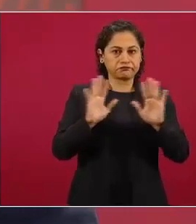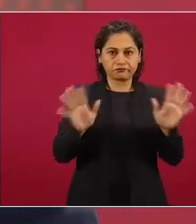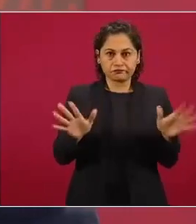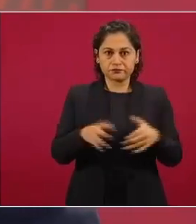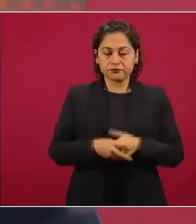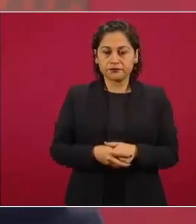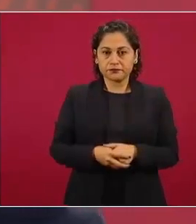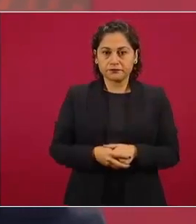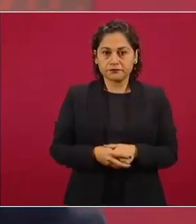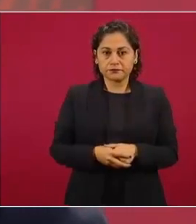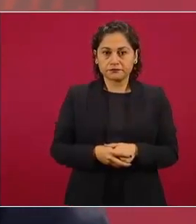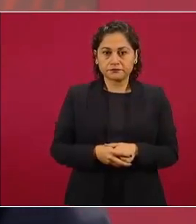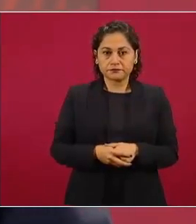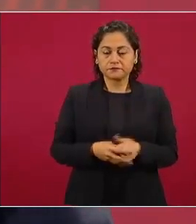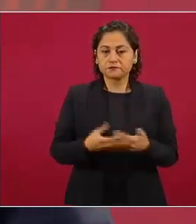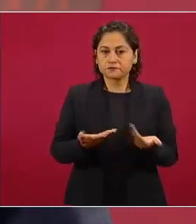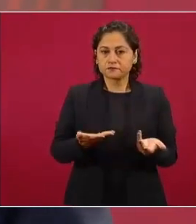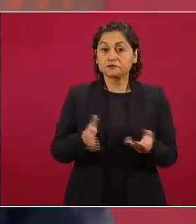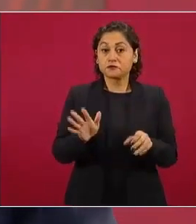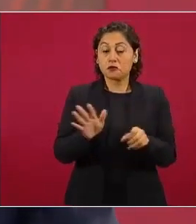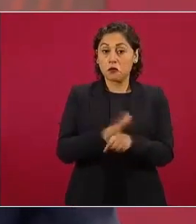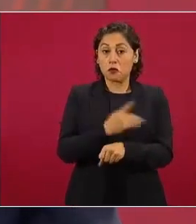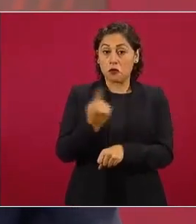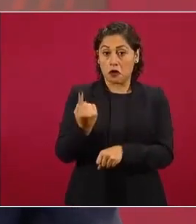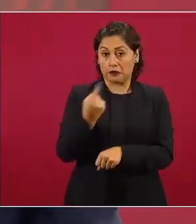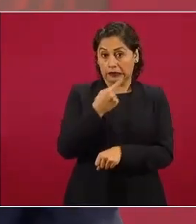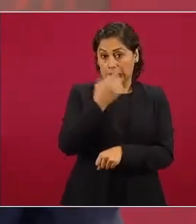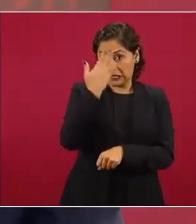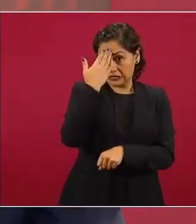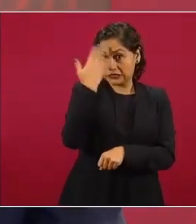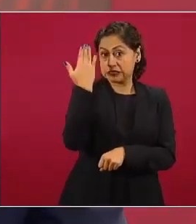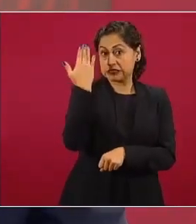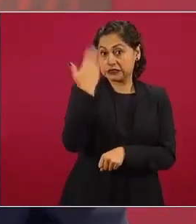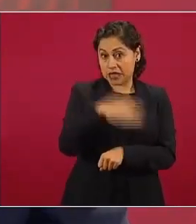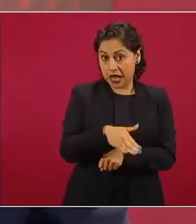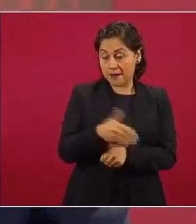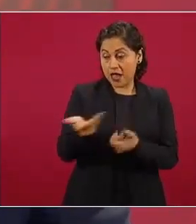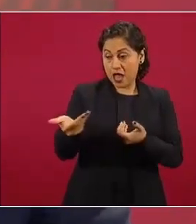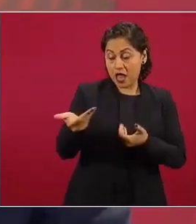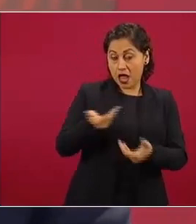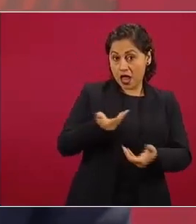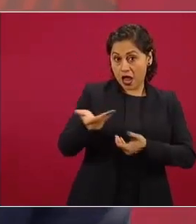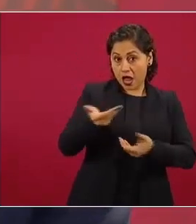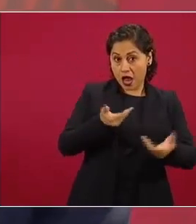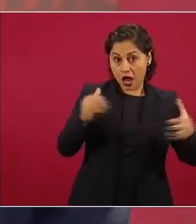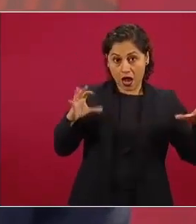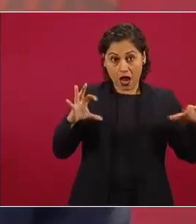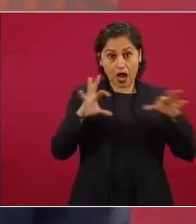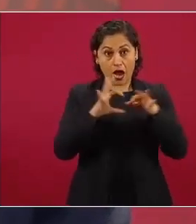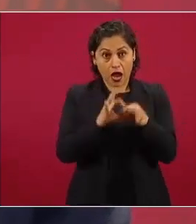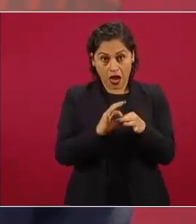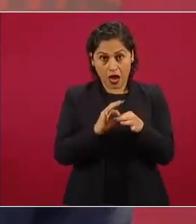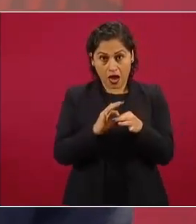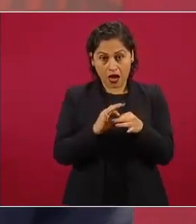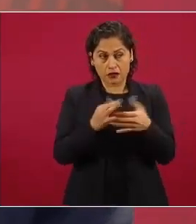de que si existe cooperación debe de haber confianza